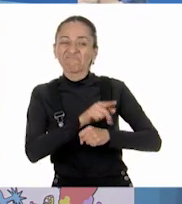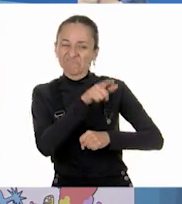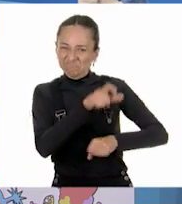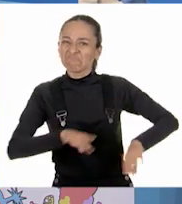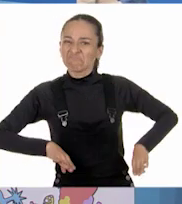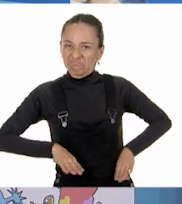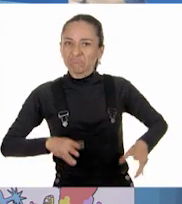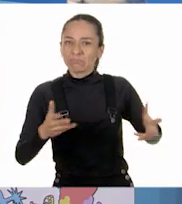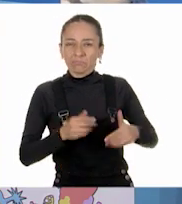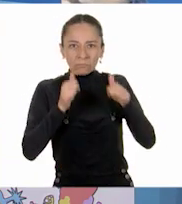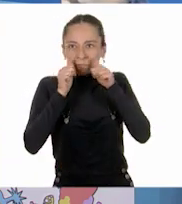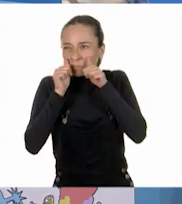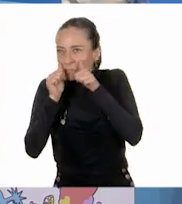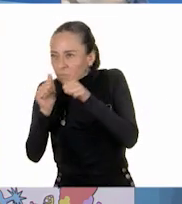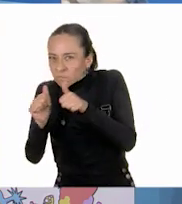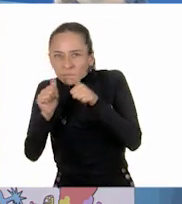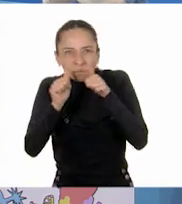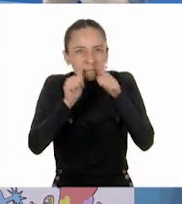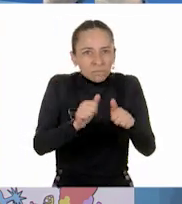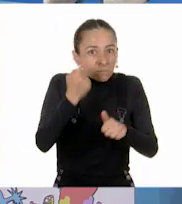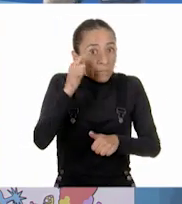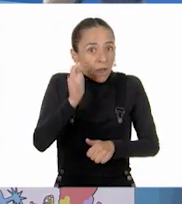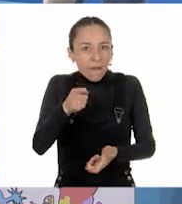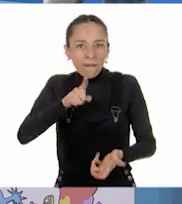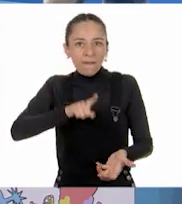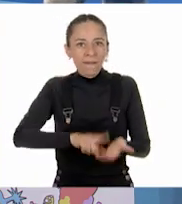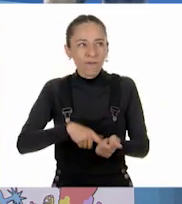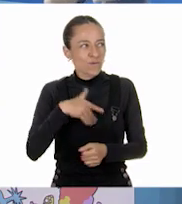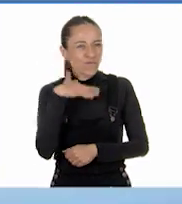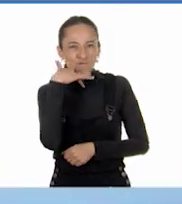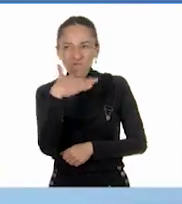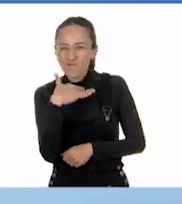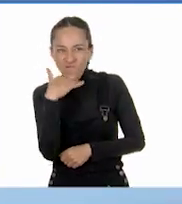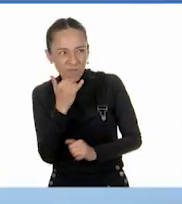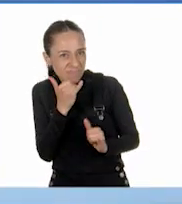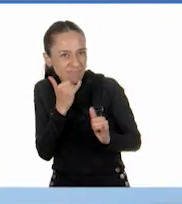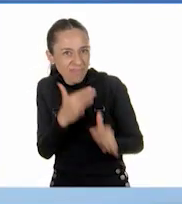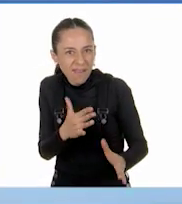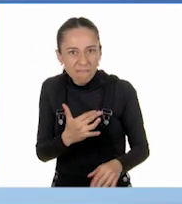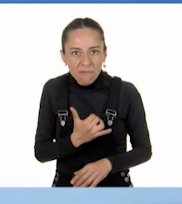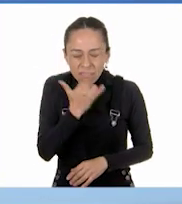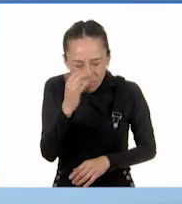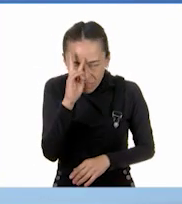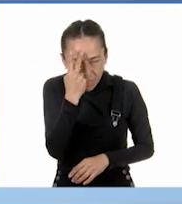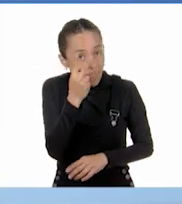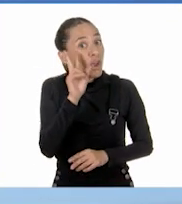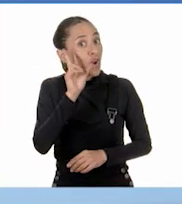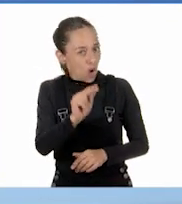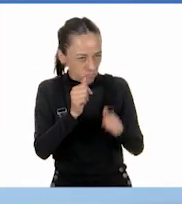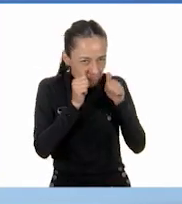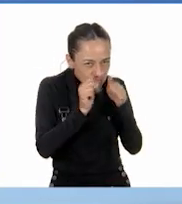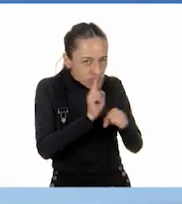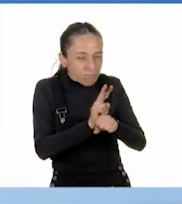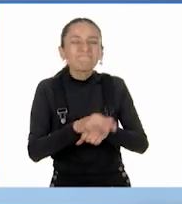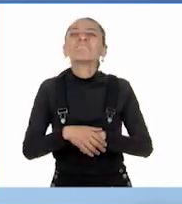atento a que no haya trampa o equivocaciones. ¡Perfecto! Yo seré el ojo